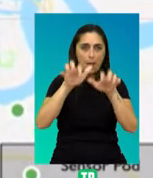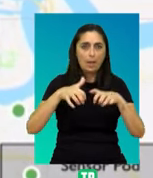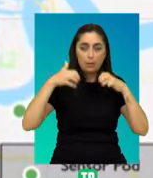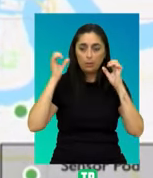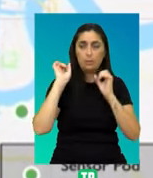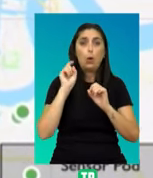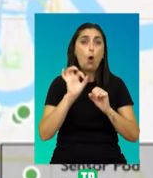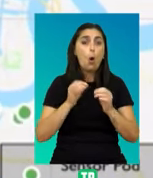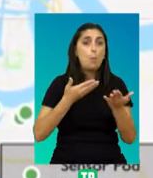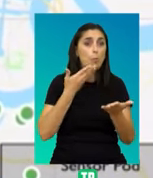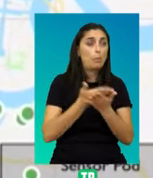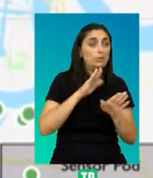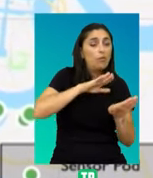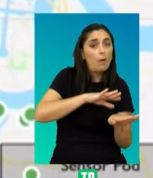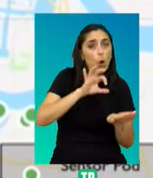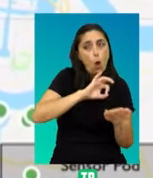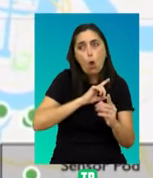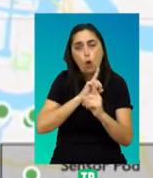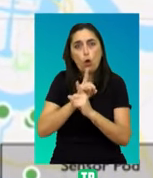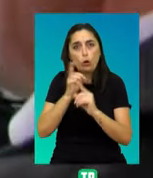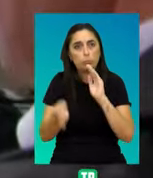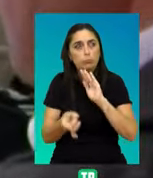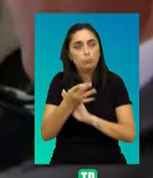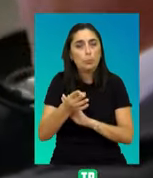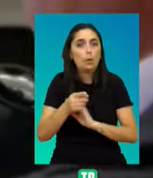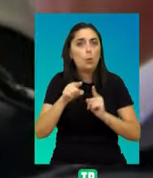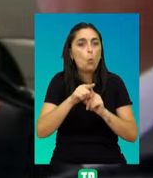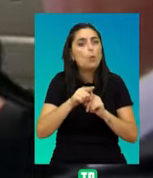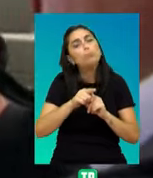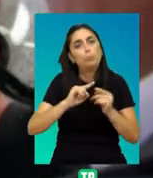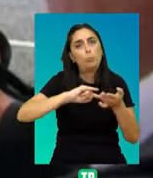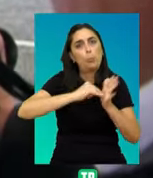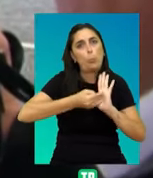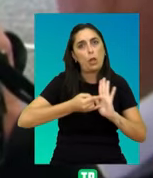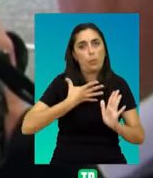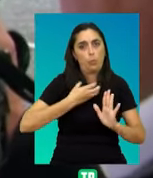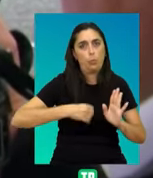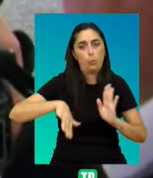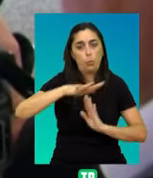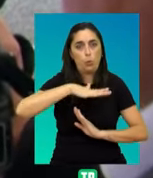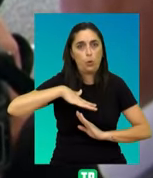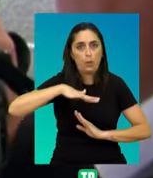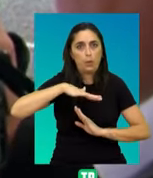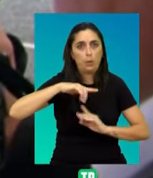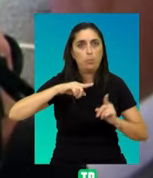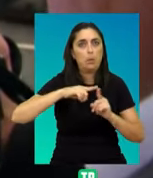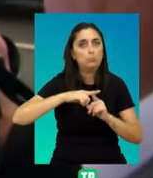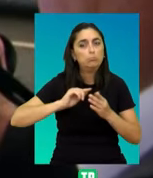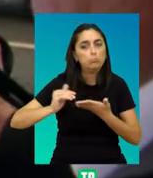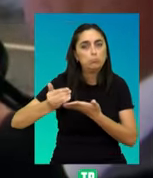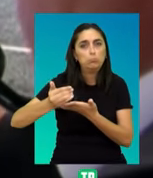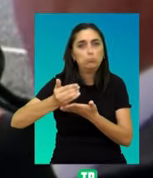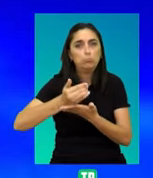y propuestas a favor y en contra de ciertas iniciativas municipales. La evidencia medioambiental hecha pública y